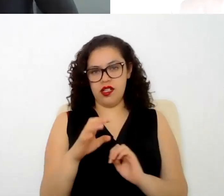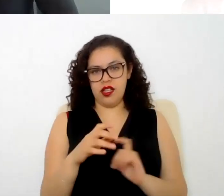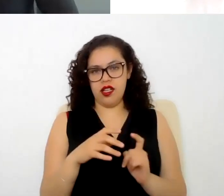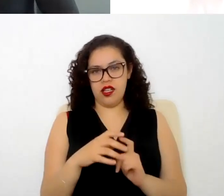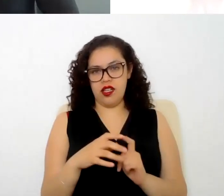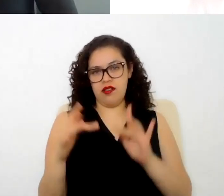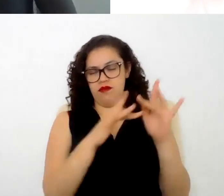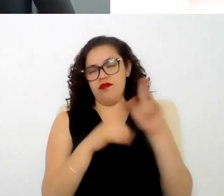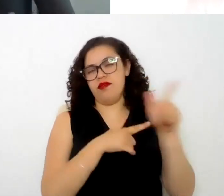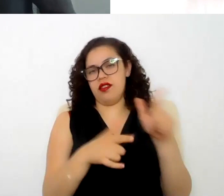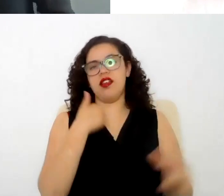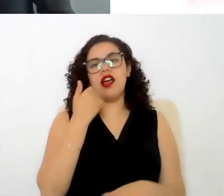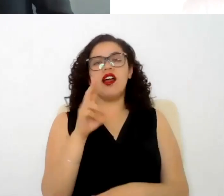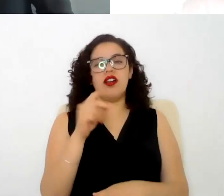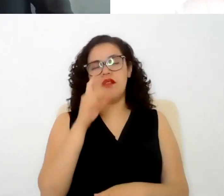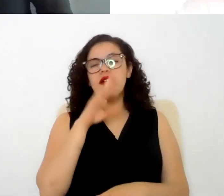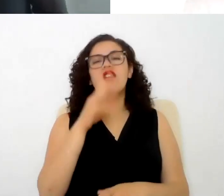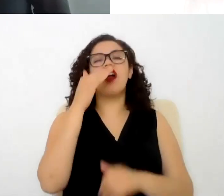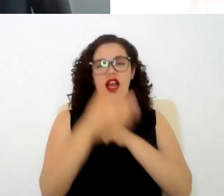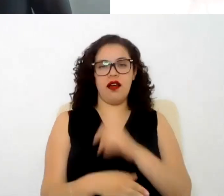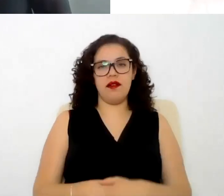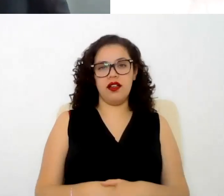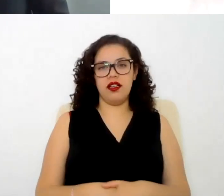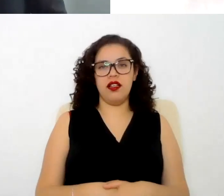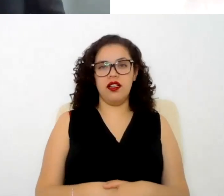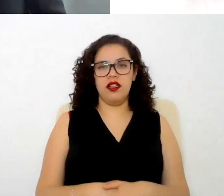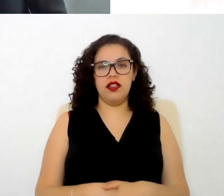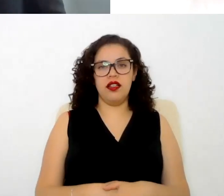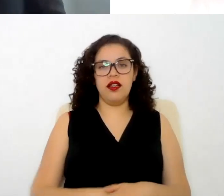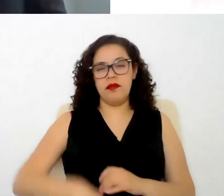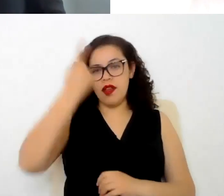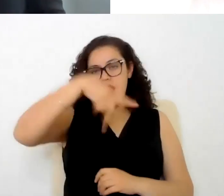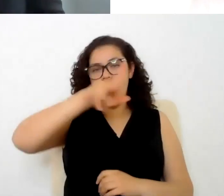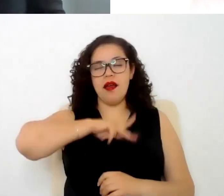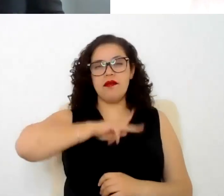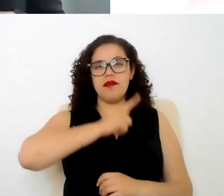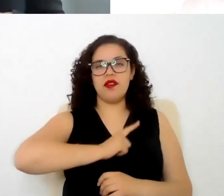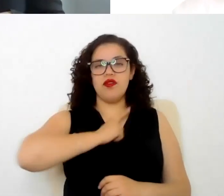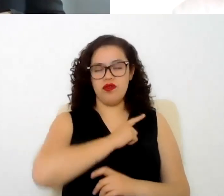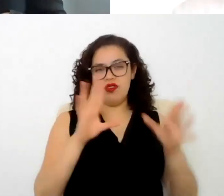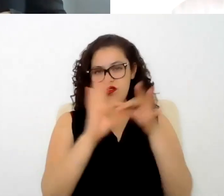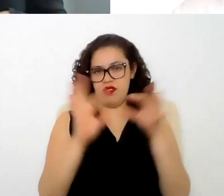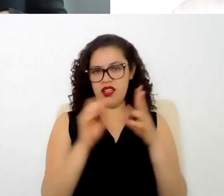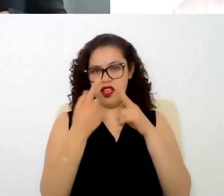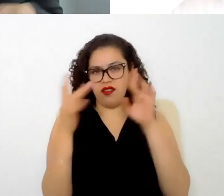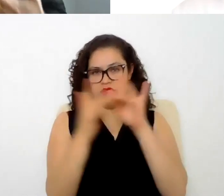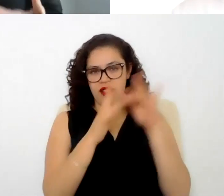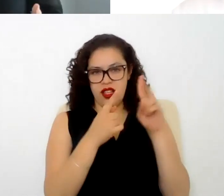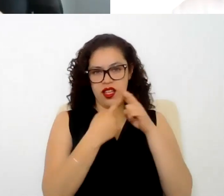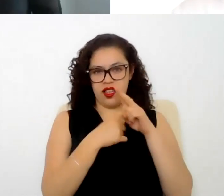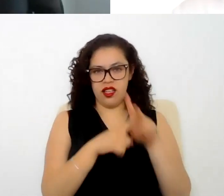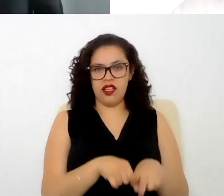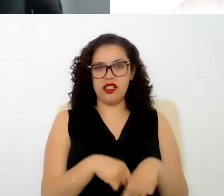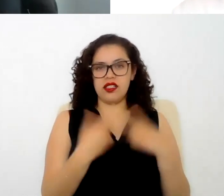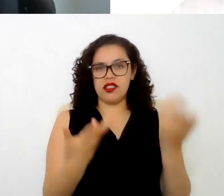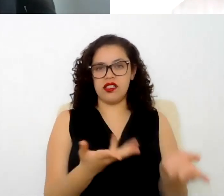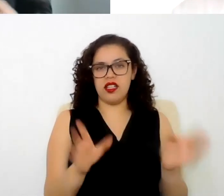de la relación laboral o sea prefiere terminarla a mí me gusta explicarlo como que esa relación nace como tal con